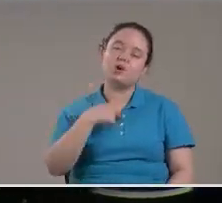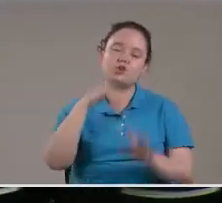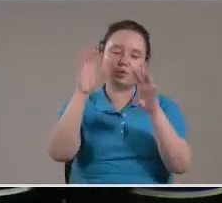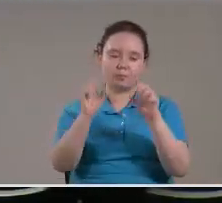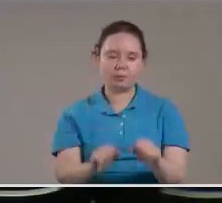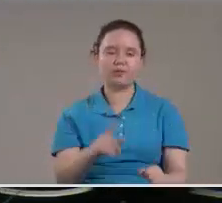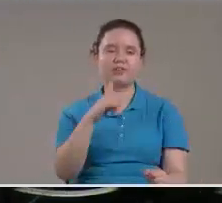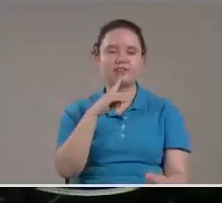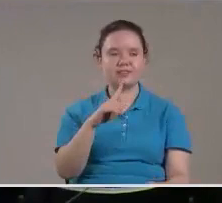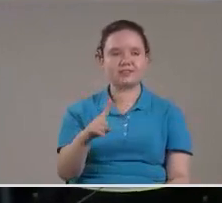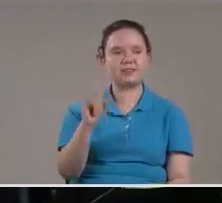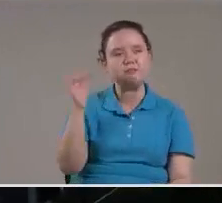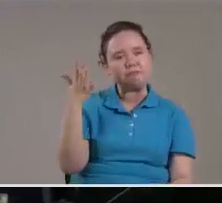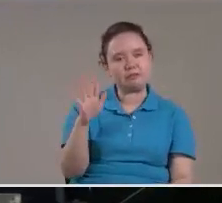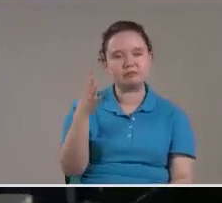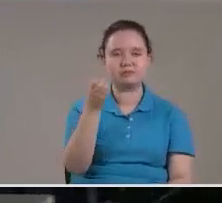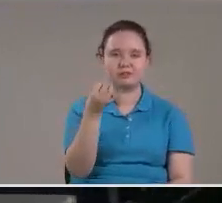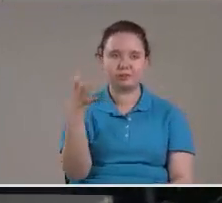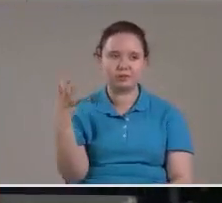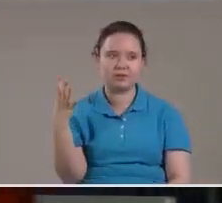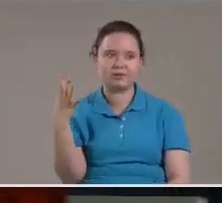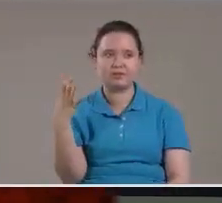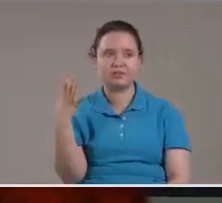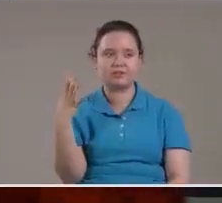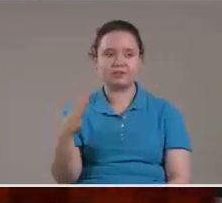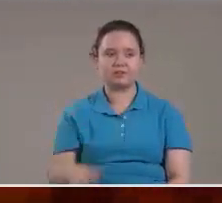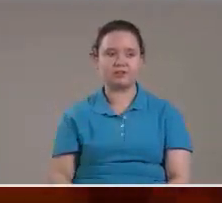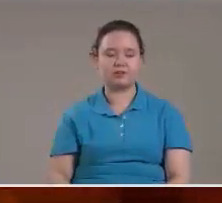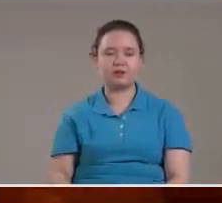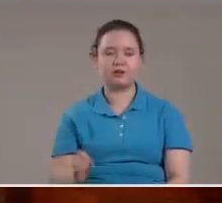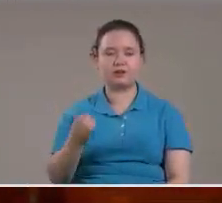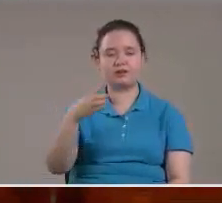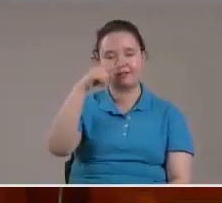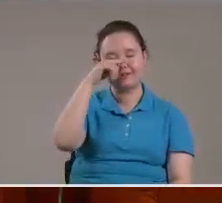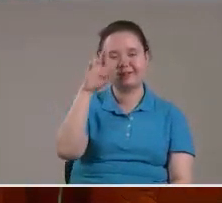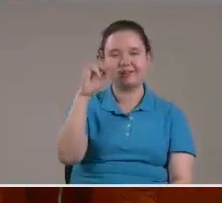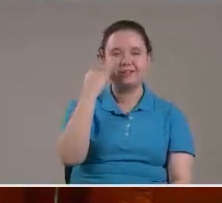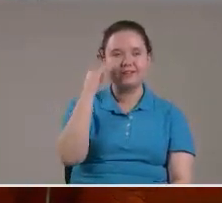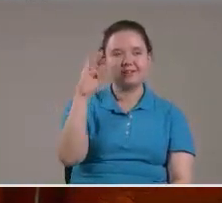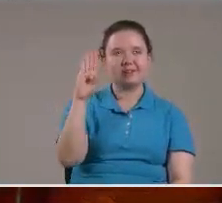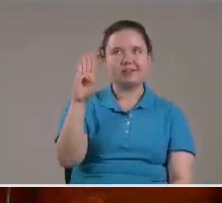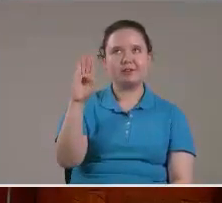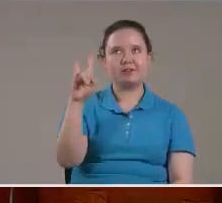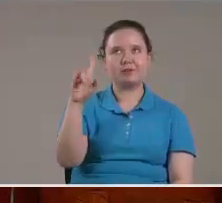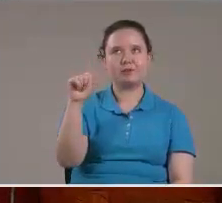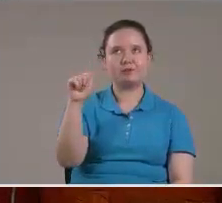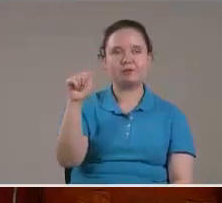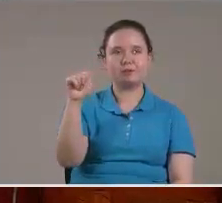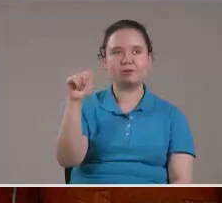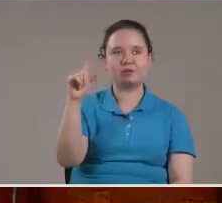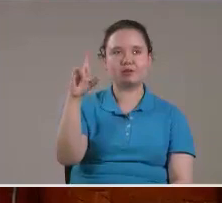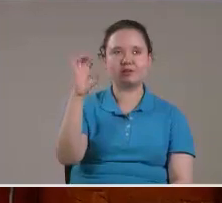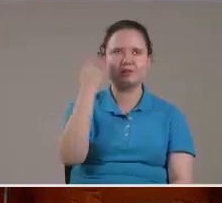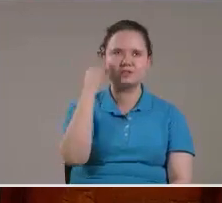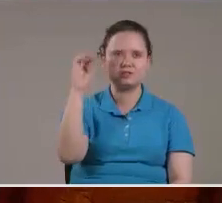podría decir Al calcular Es La tribulación Se acerca